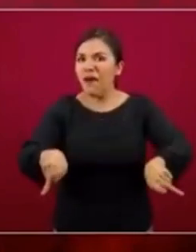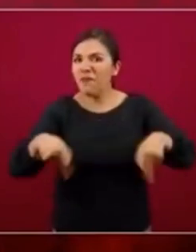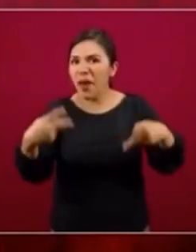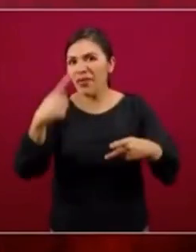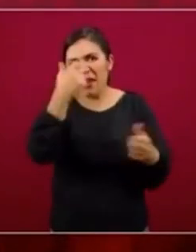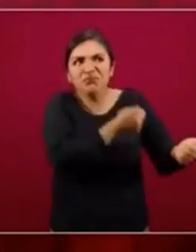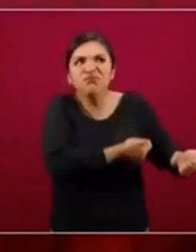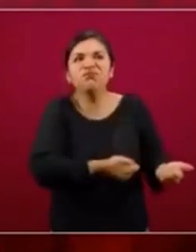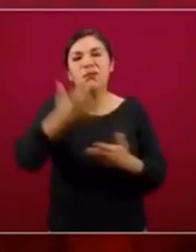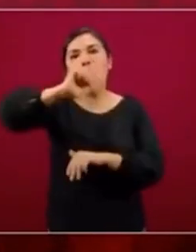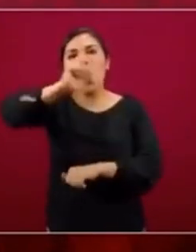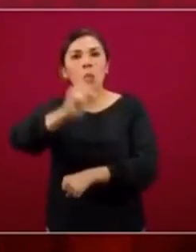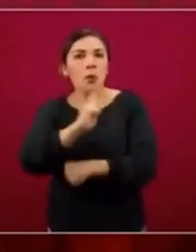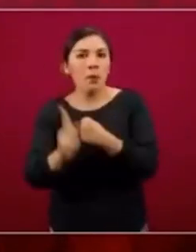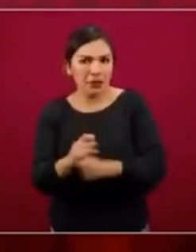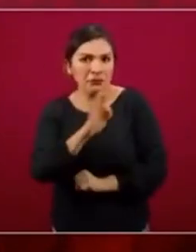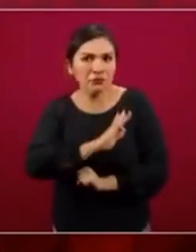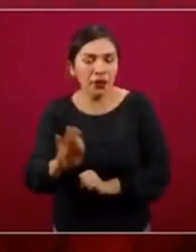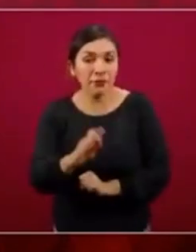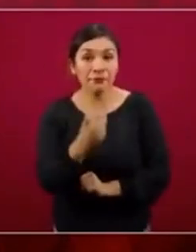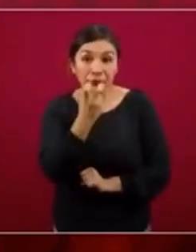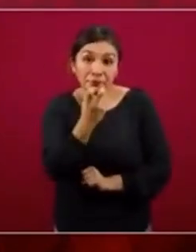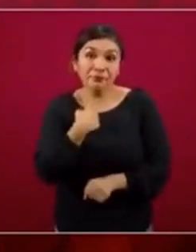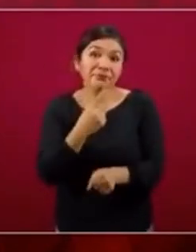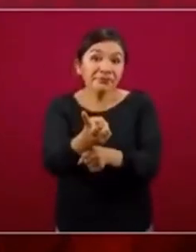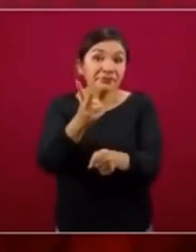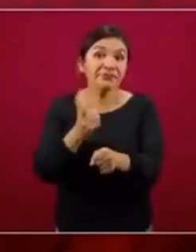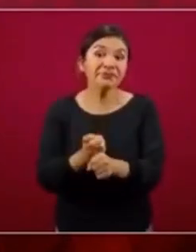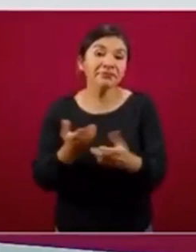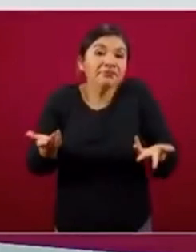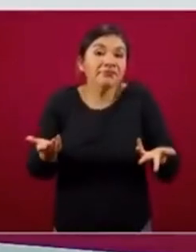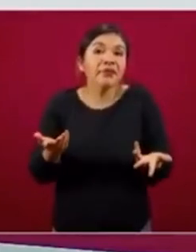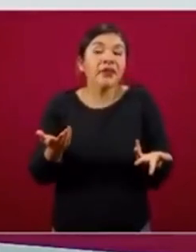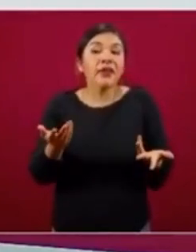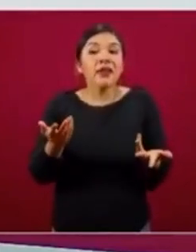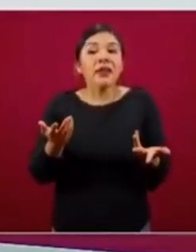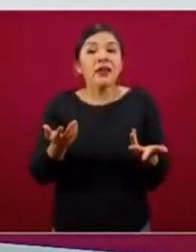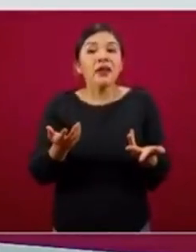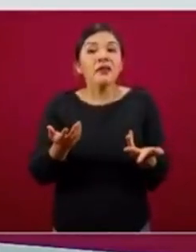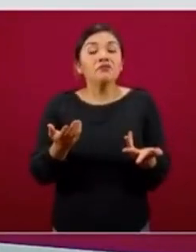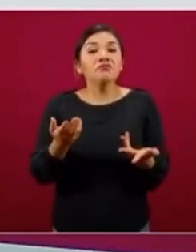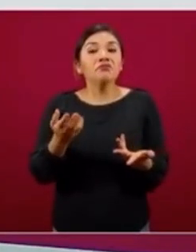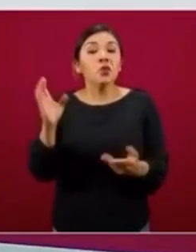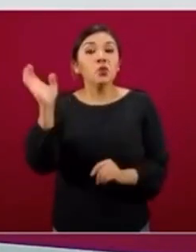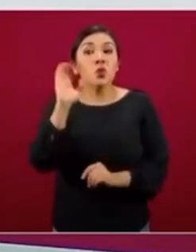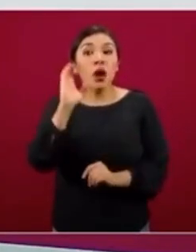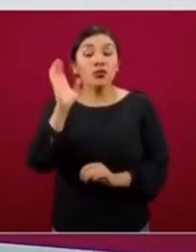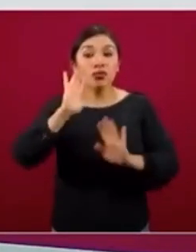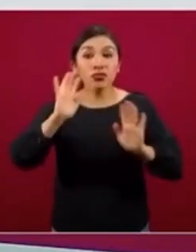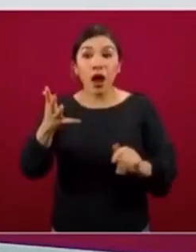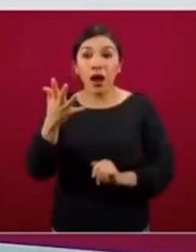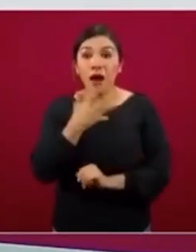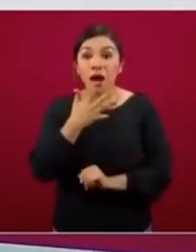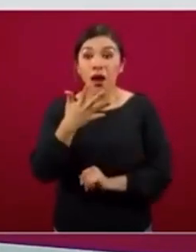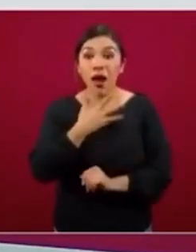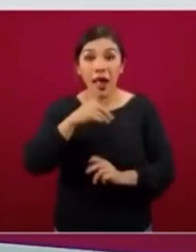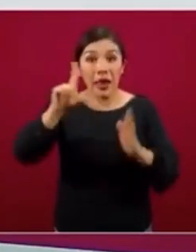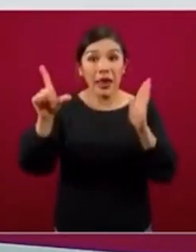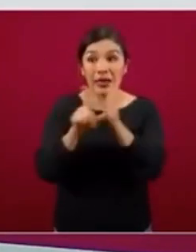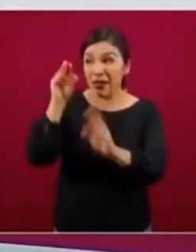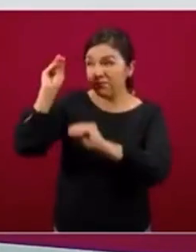ventas y exportar. Entonces, los invitamos a que en cuanto esté